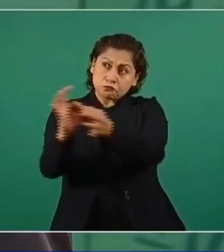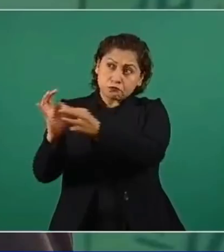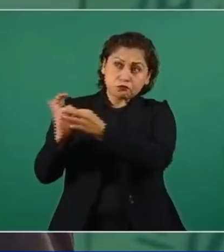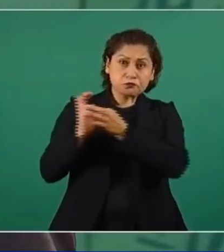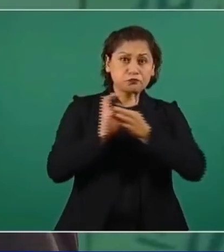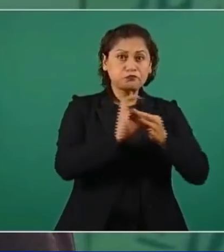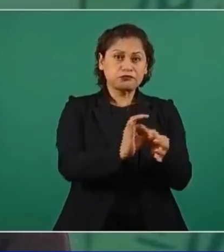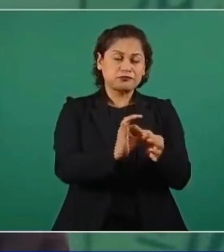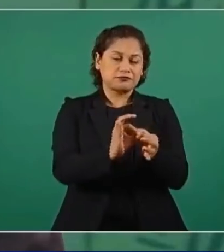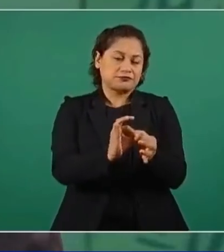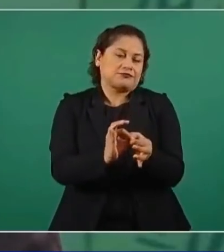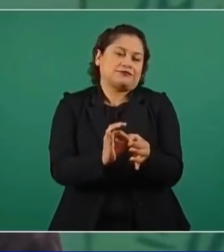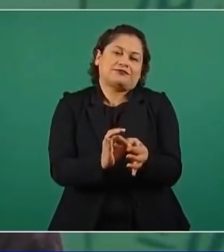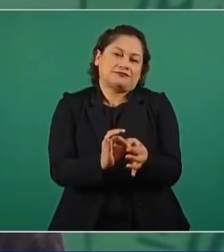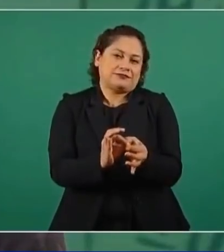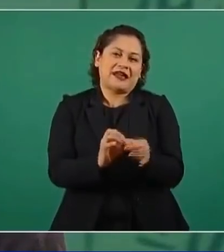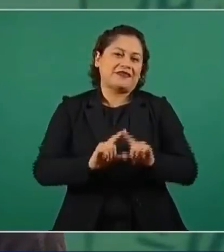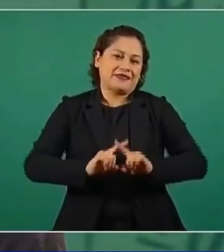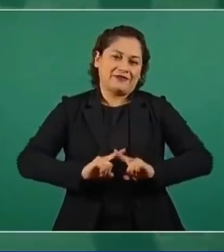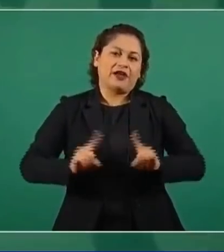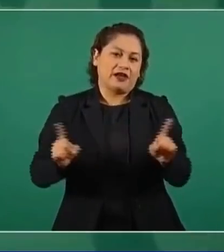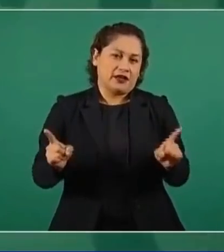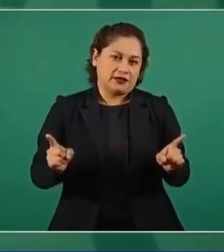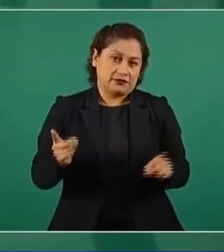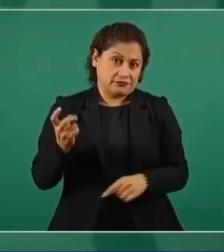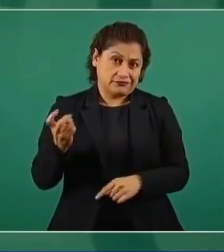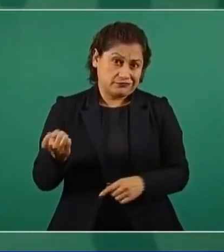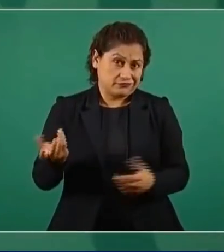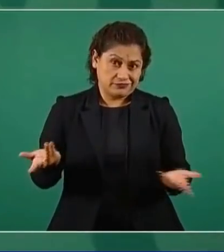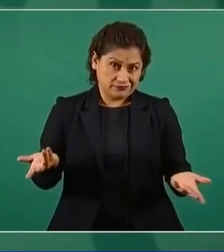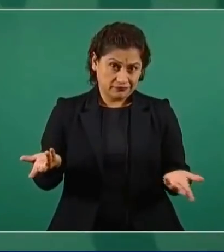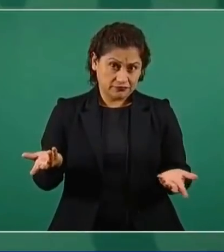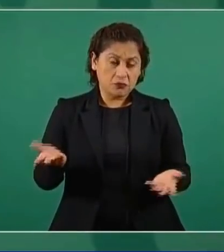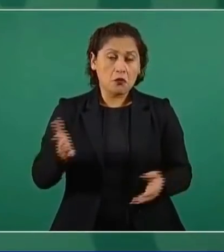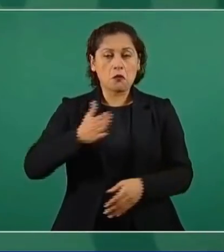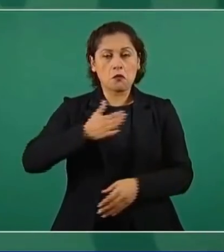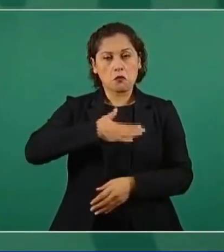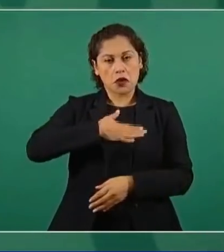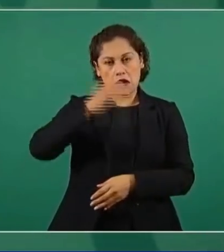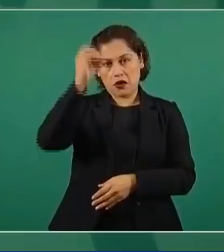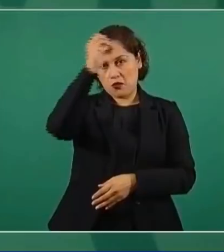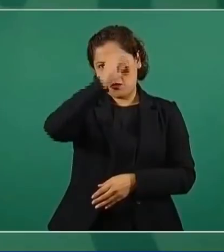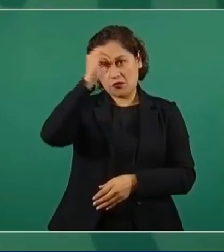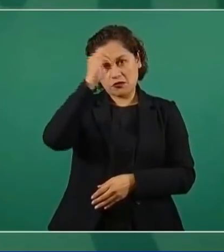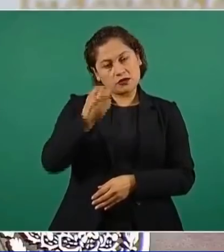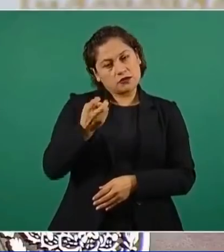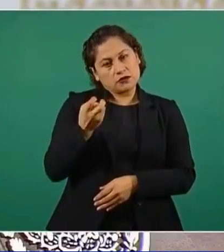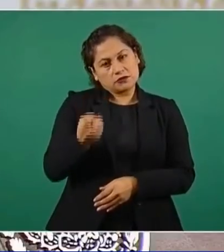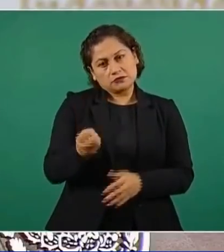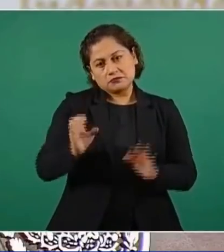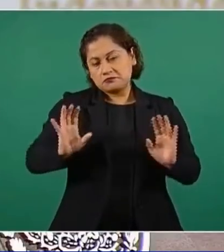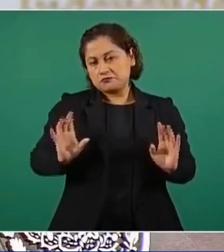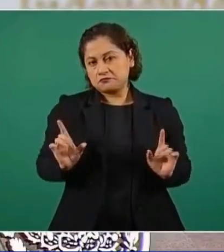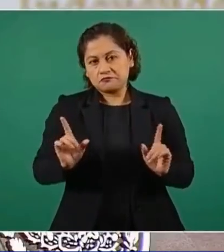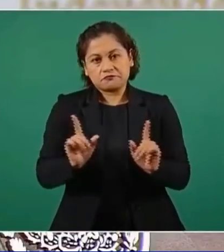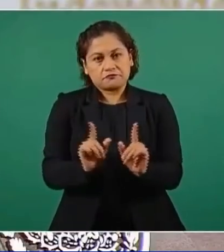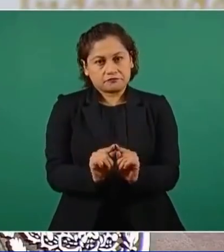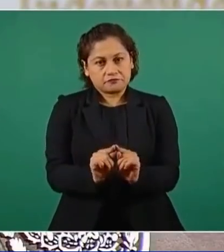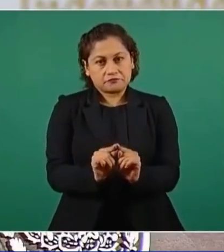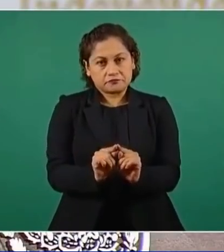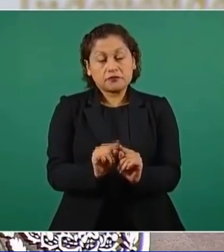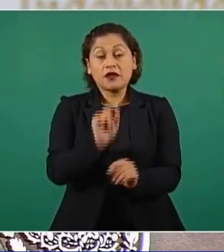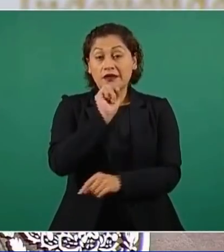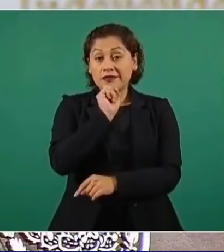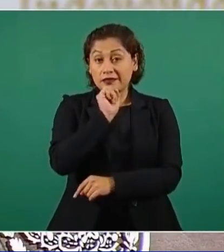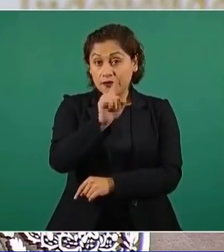Entonces, esa es mi postura y que no haya injerencias,